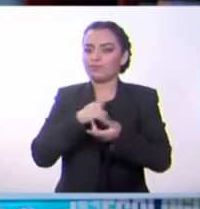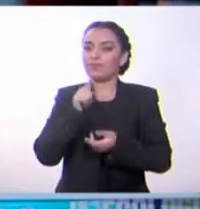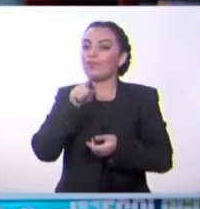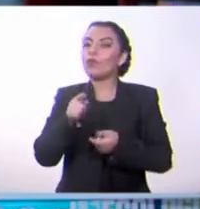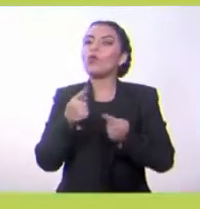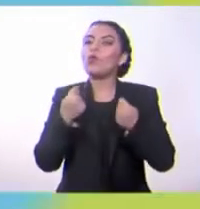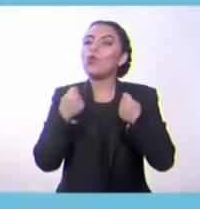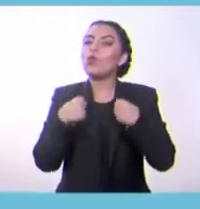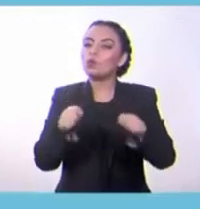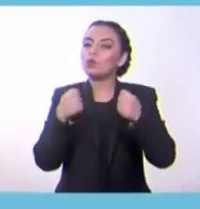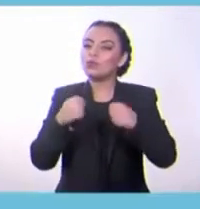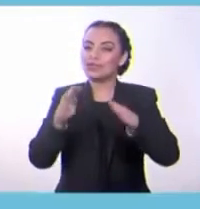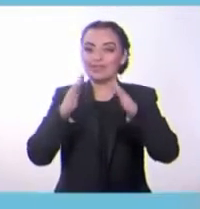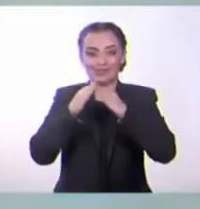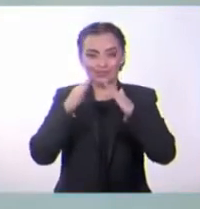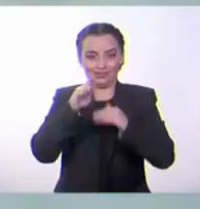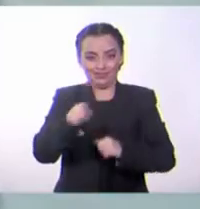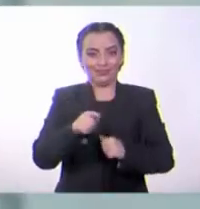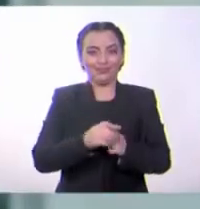también en la casa.